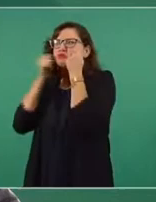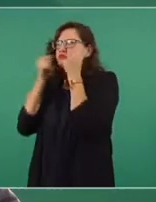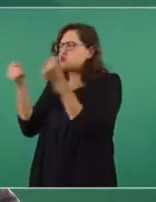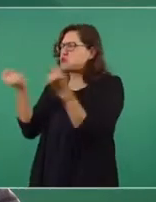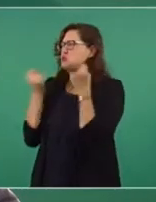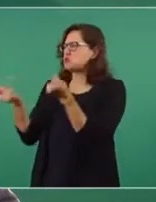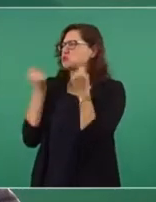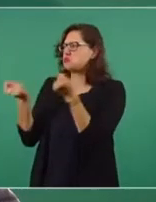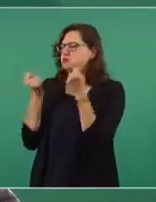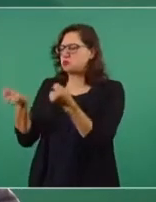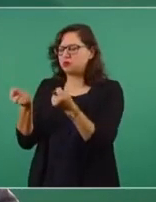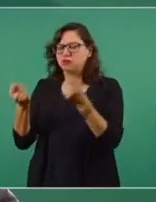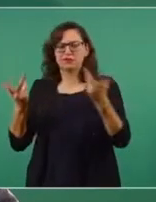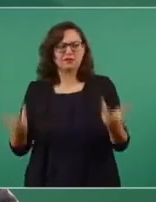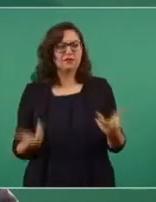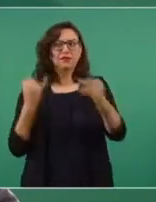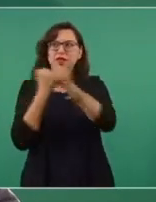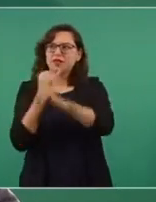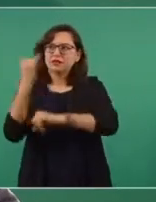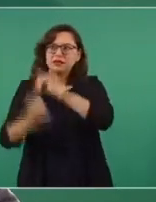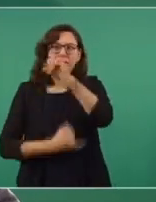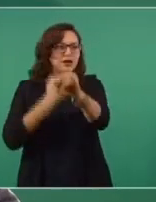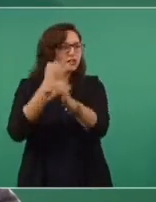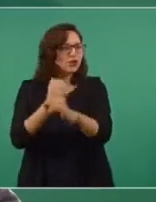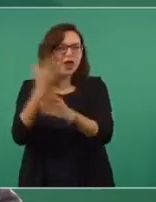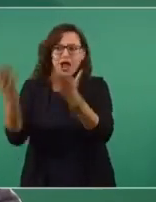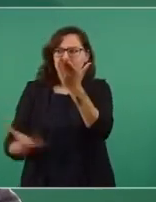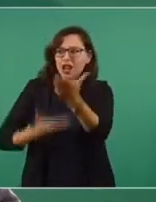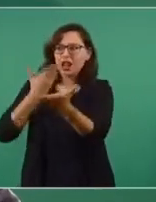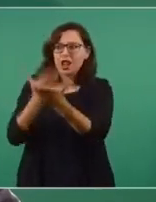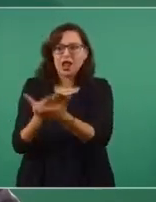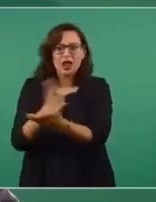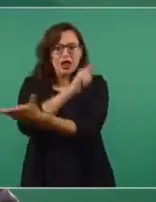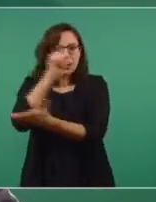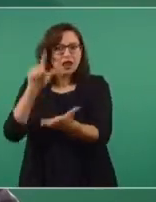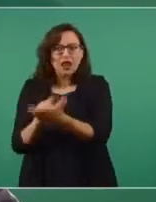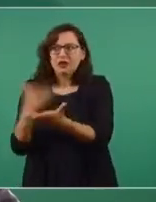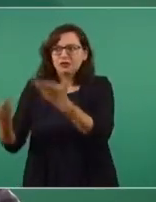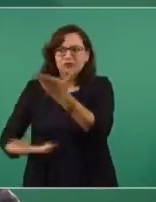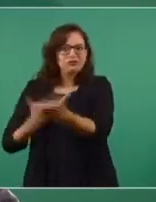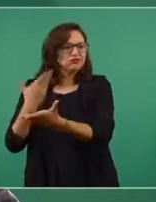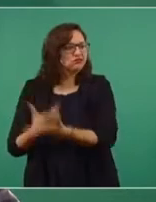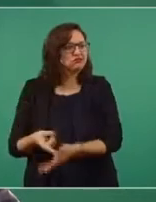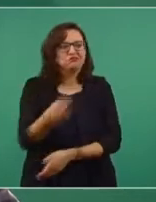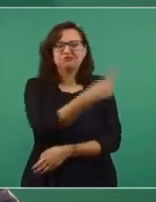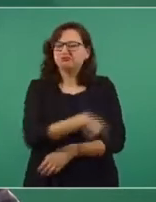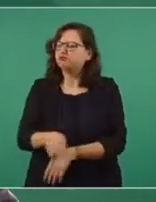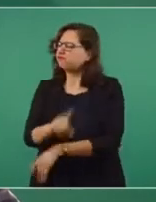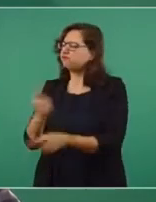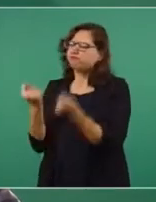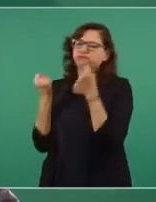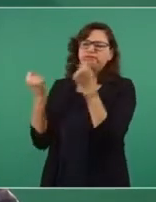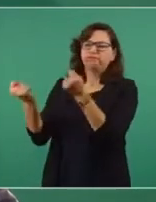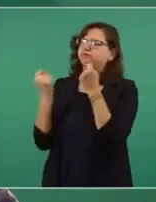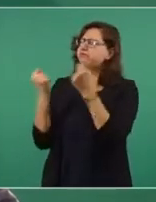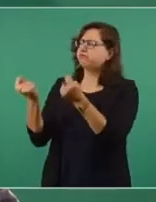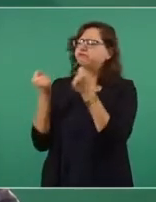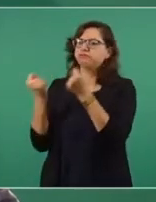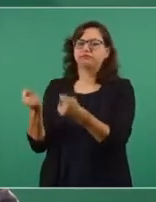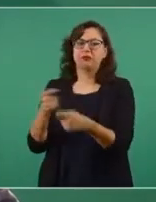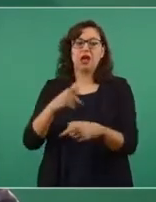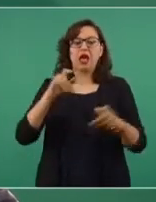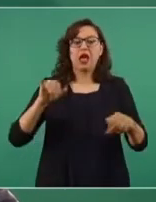defensa hasta de tratados internacionales y los intereses de sectores económicos. Nunca a favor de la salud